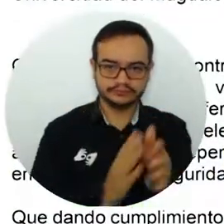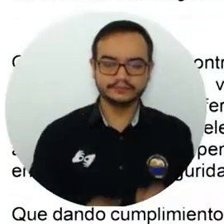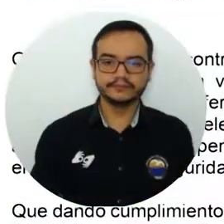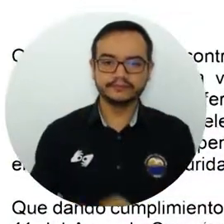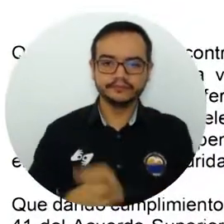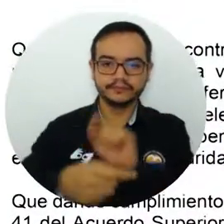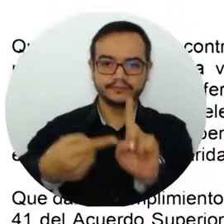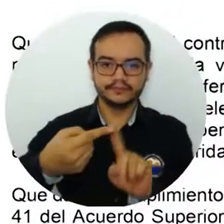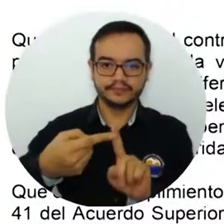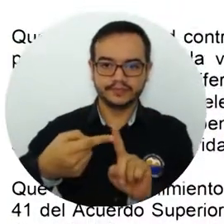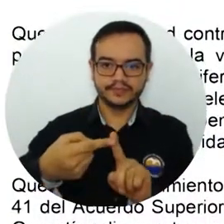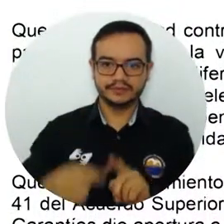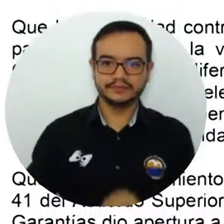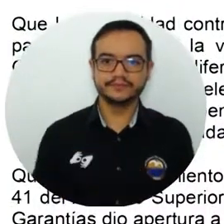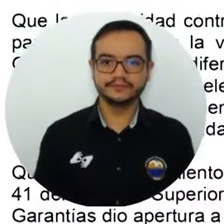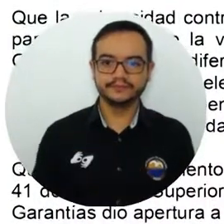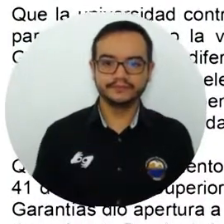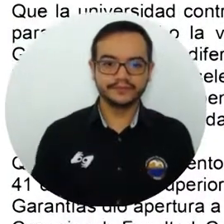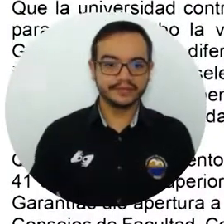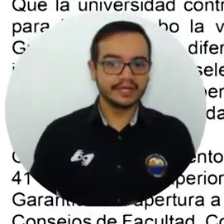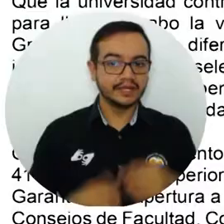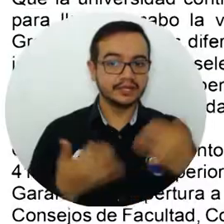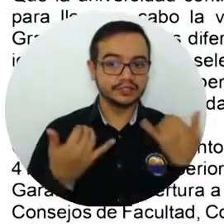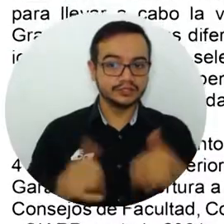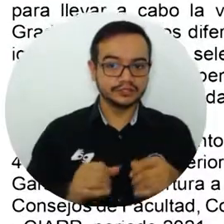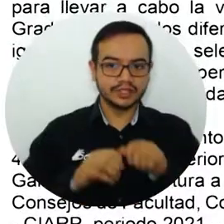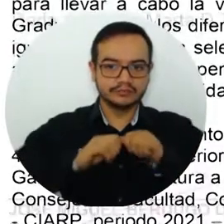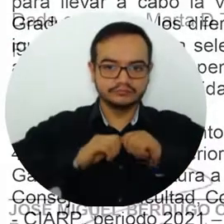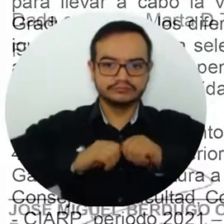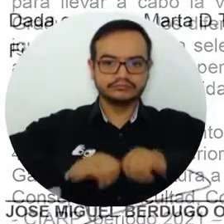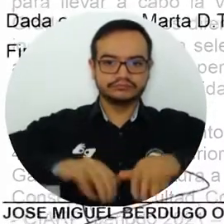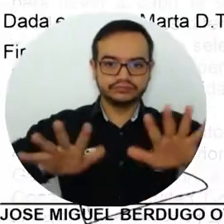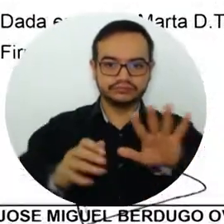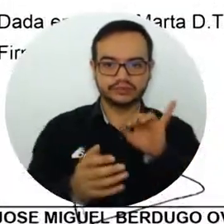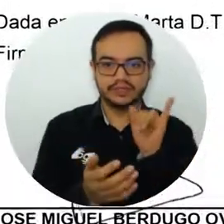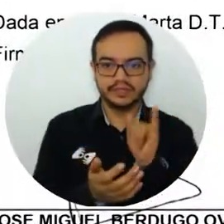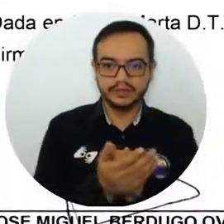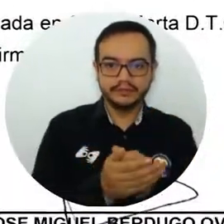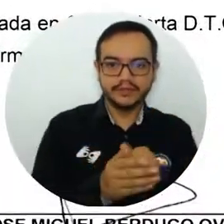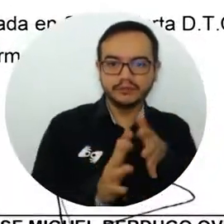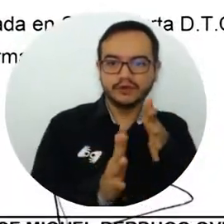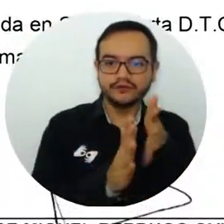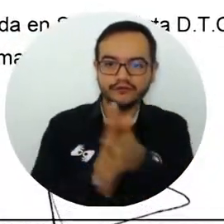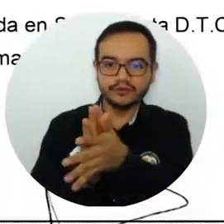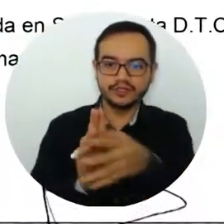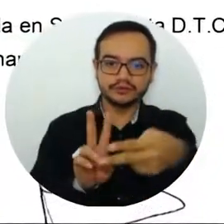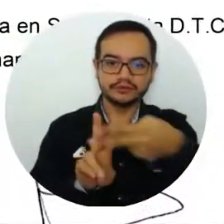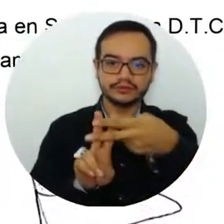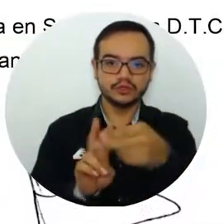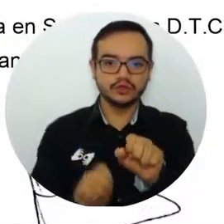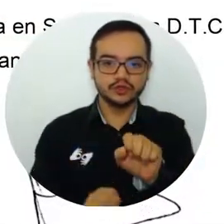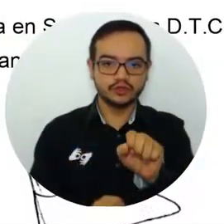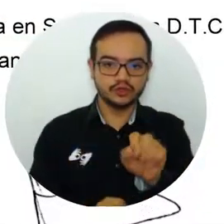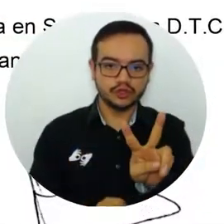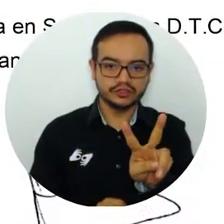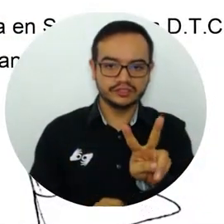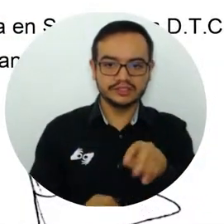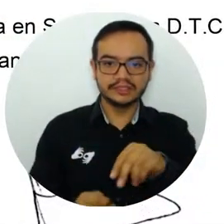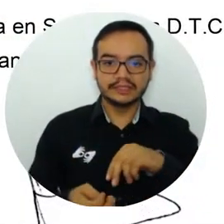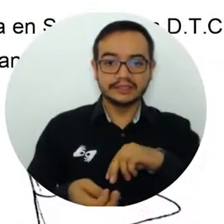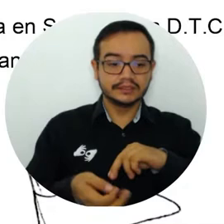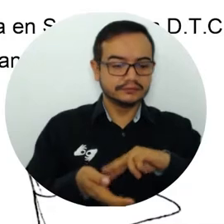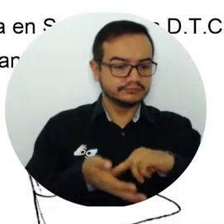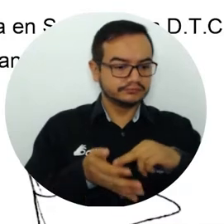informar. Primero, se ha emitido la circular número 12 donde se ha procedido a cancelar la jornada de